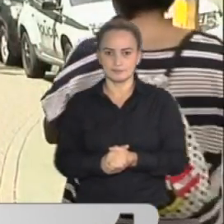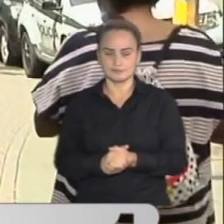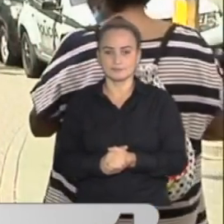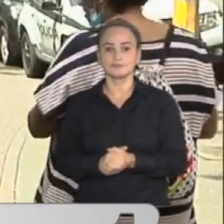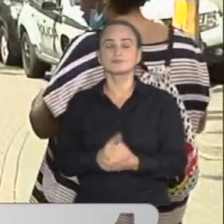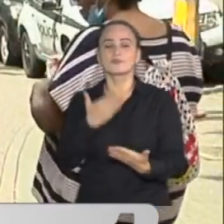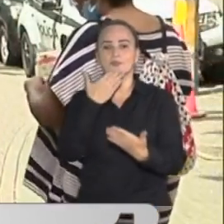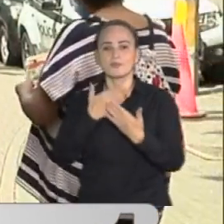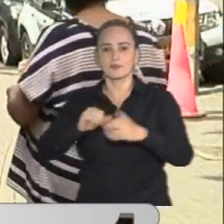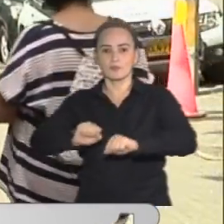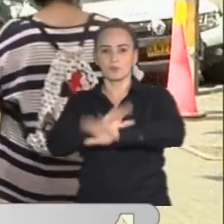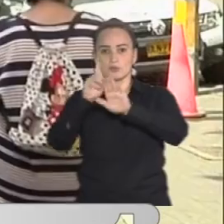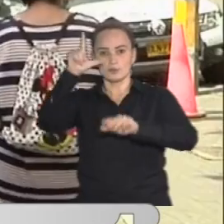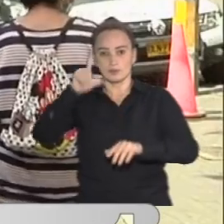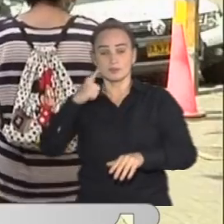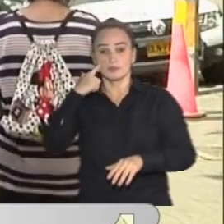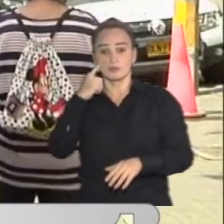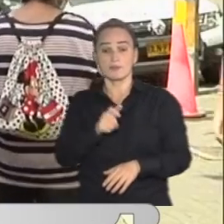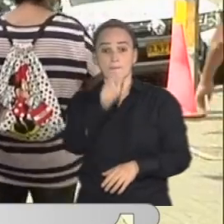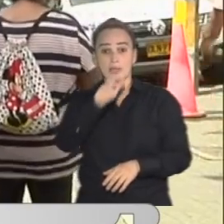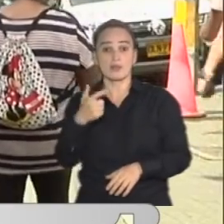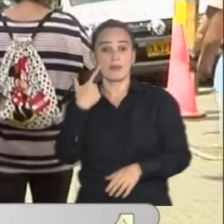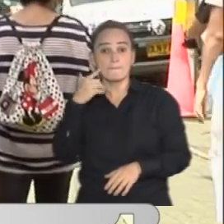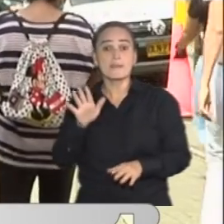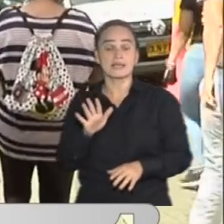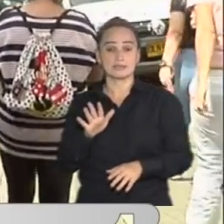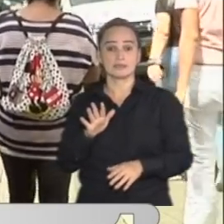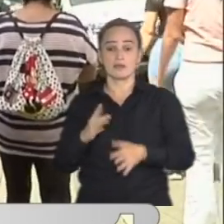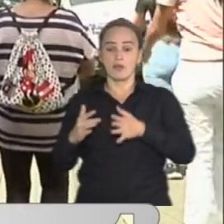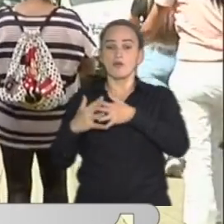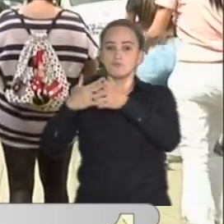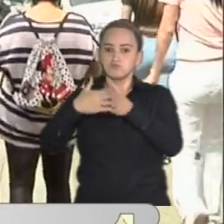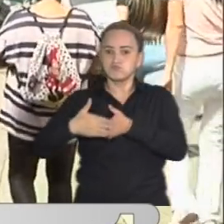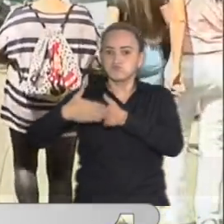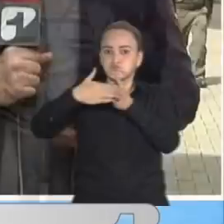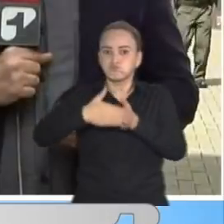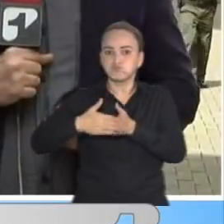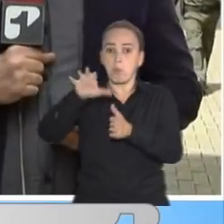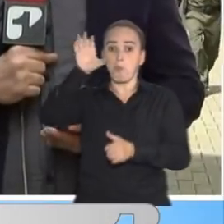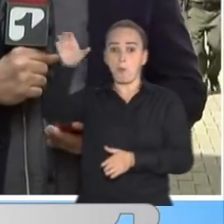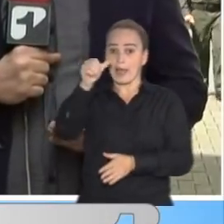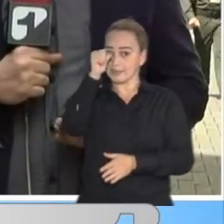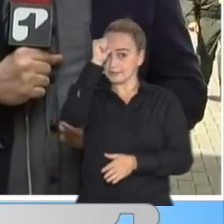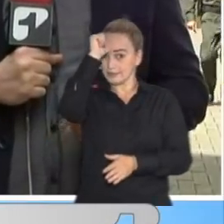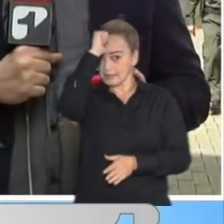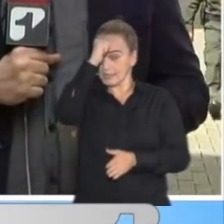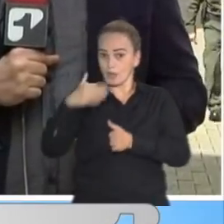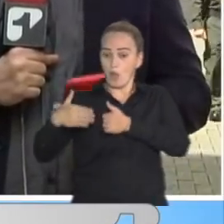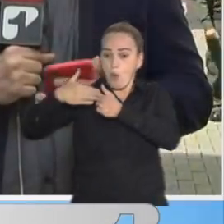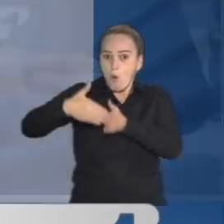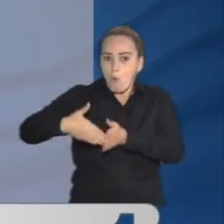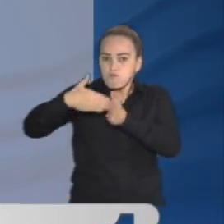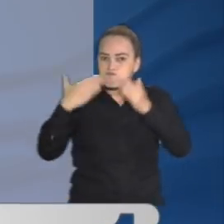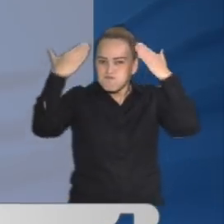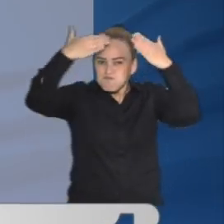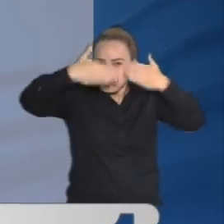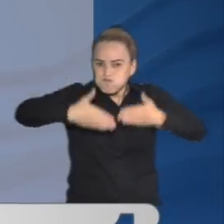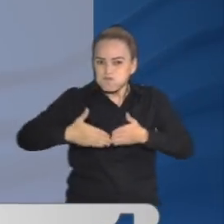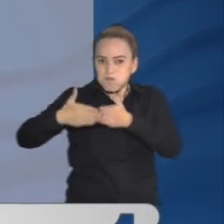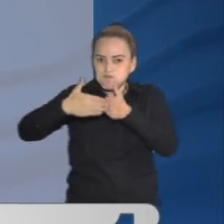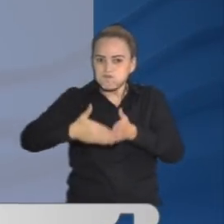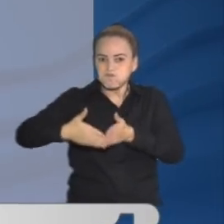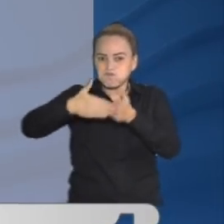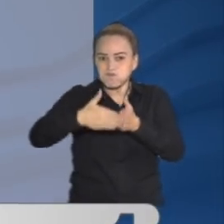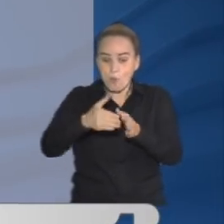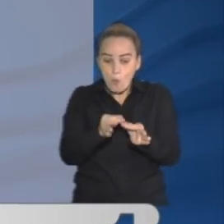Buenos días, Luisa. Las personas al parecer son provenientes de la India y precisamente se encontraban yendo desde el municipio